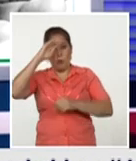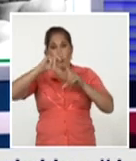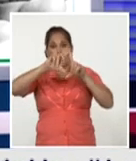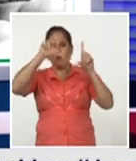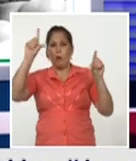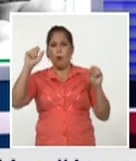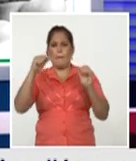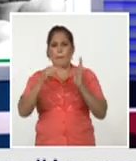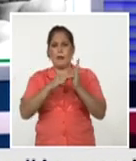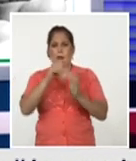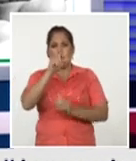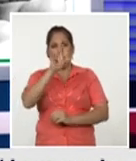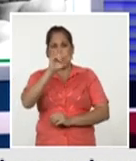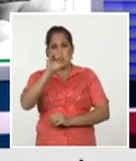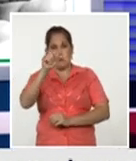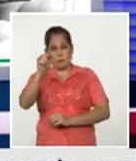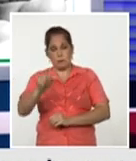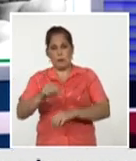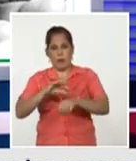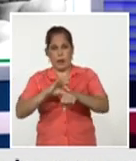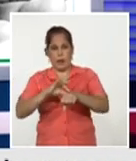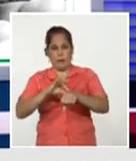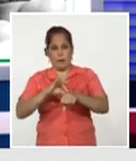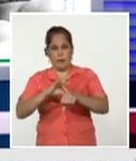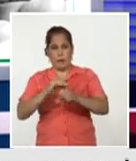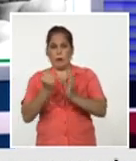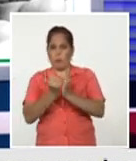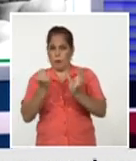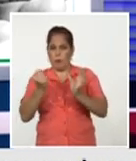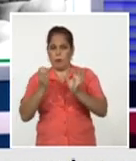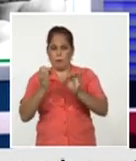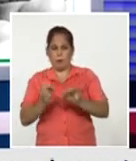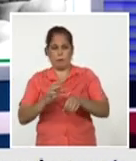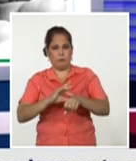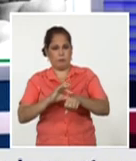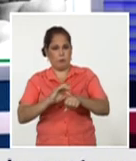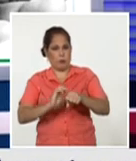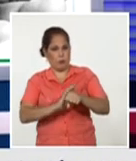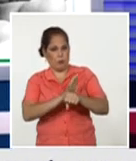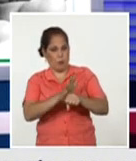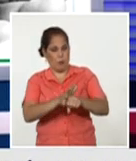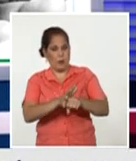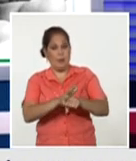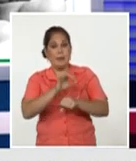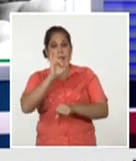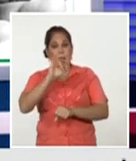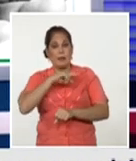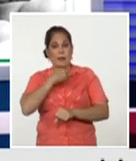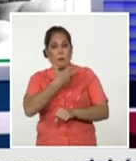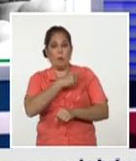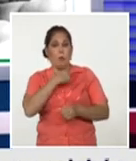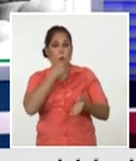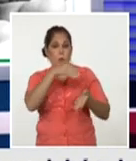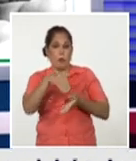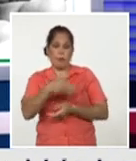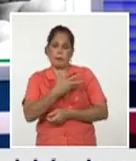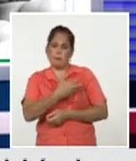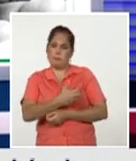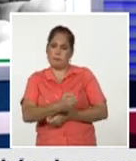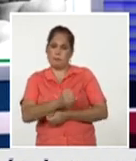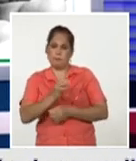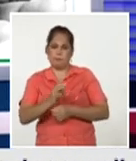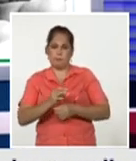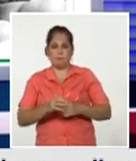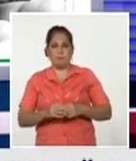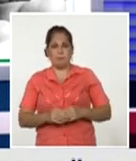1.060 nuevos pacientes diagnosticados con la COVID-19 y lamentablemente siete fallecidos como consecuencia de la